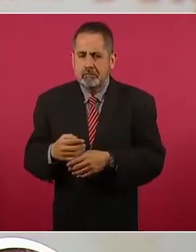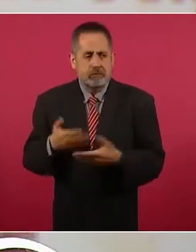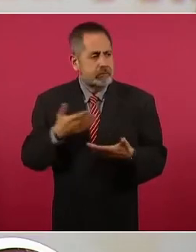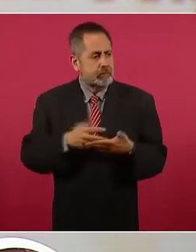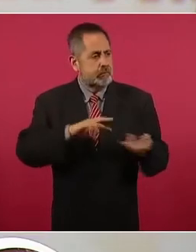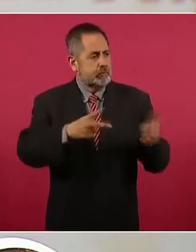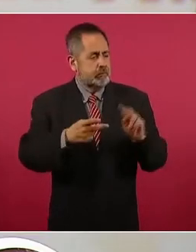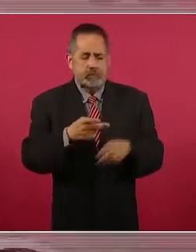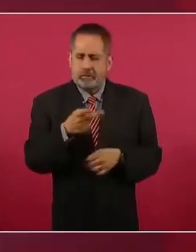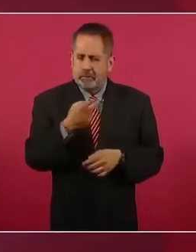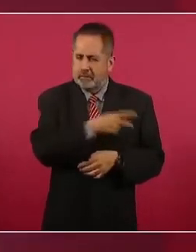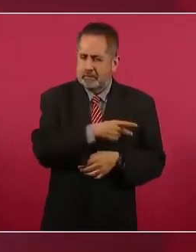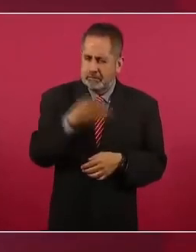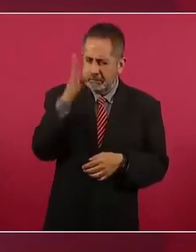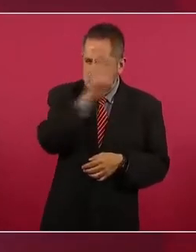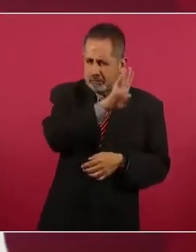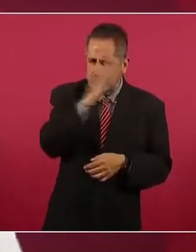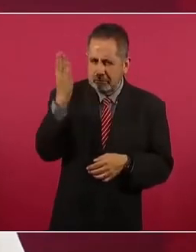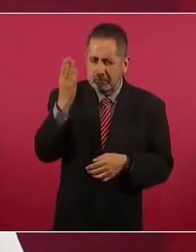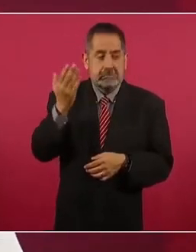la congruencia, señor Cuadri?